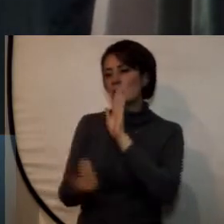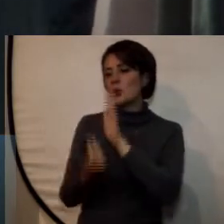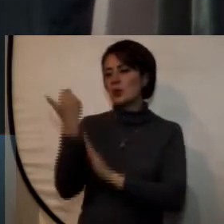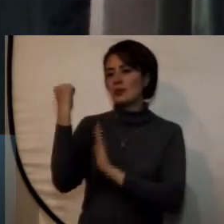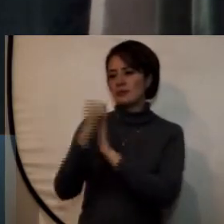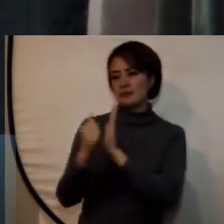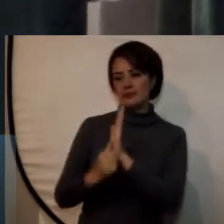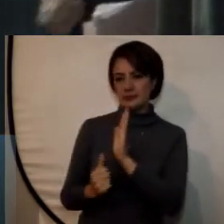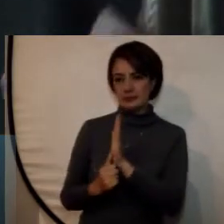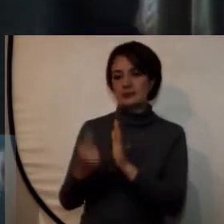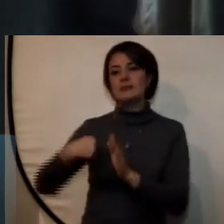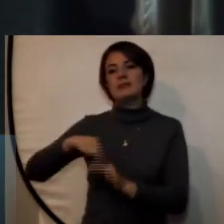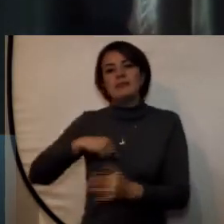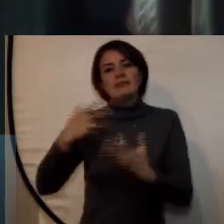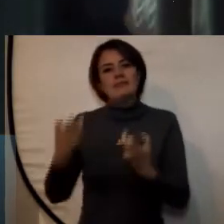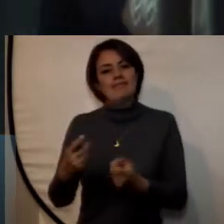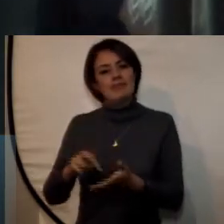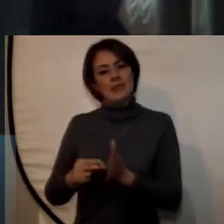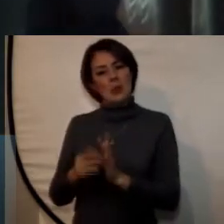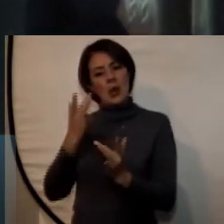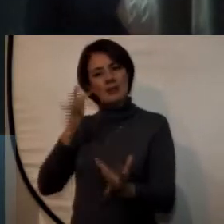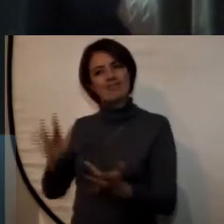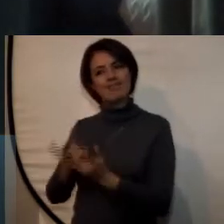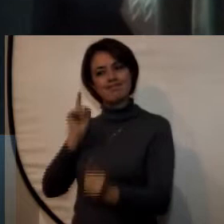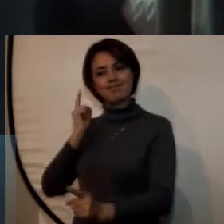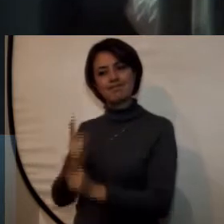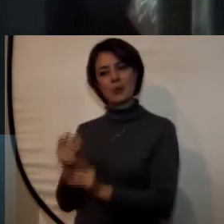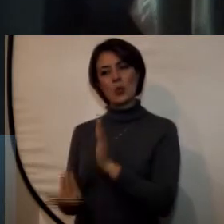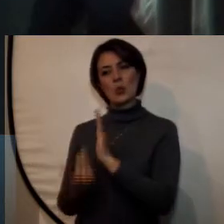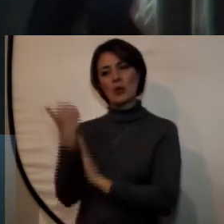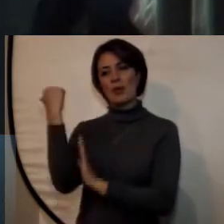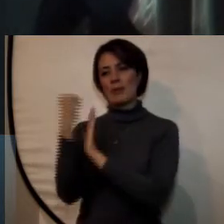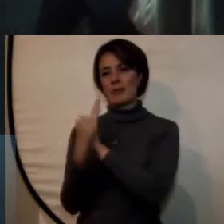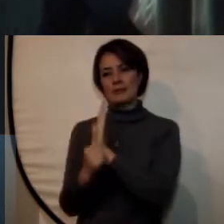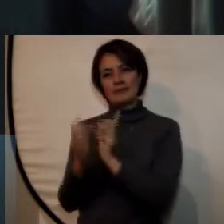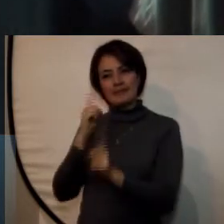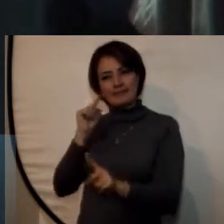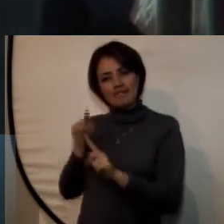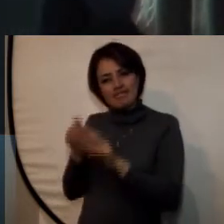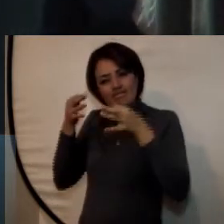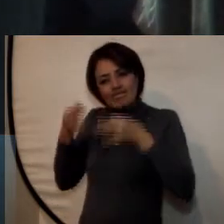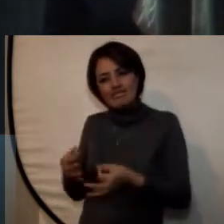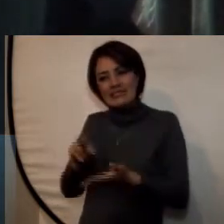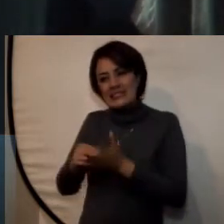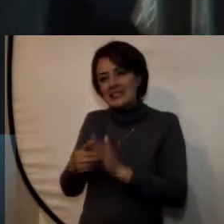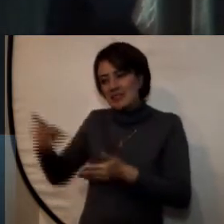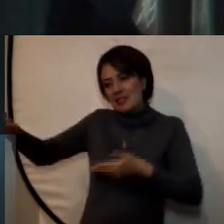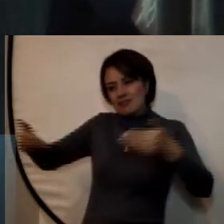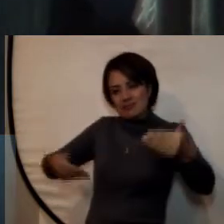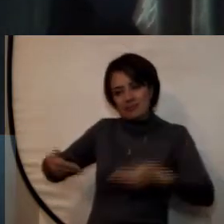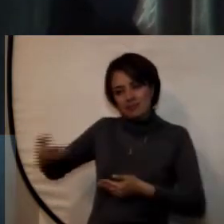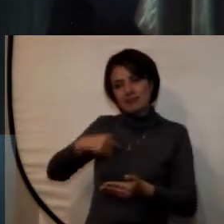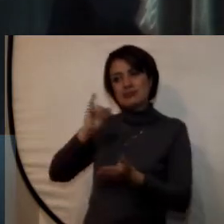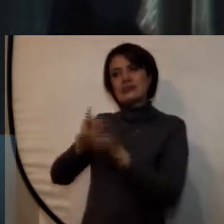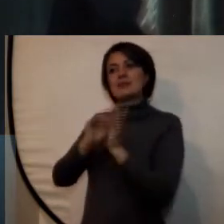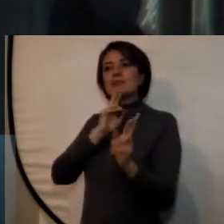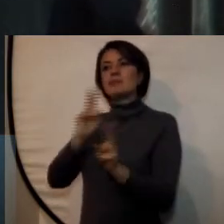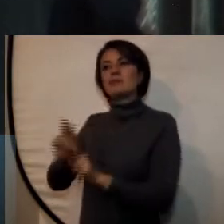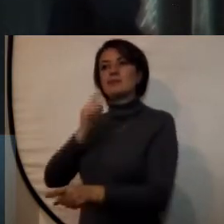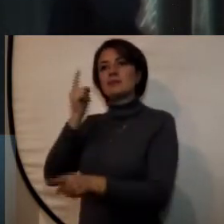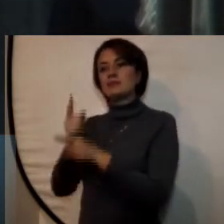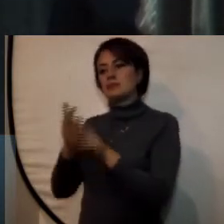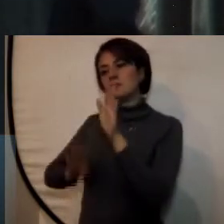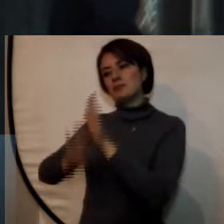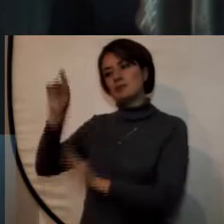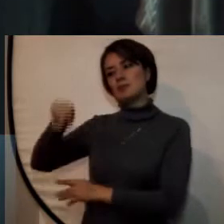programas queremos ser muy oportunos en la creación de nuevos programas que realmente respondan a las necesidades del desarrollo de